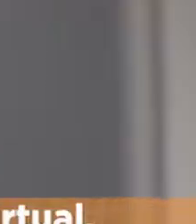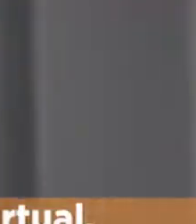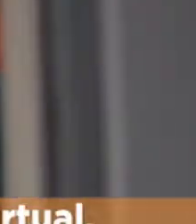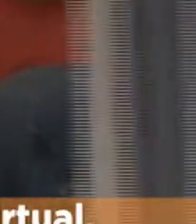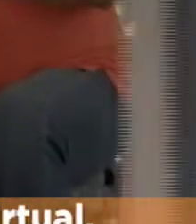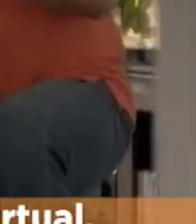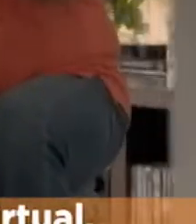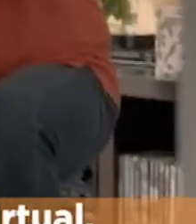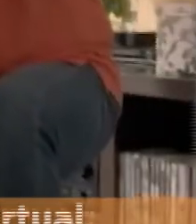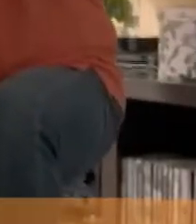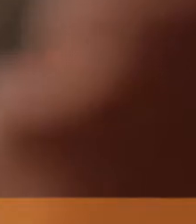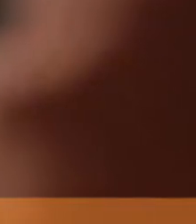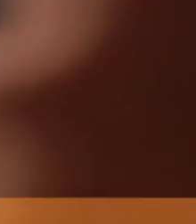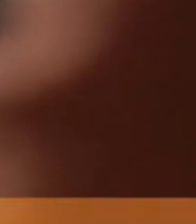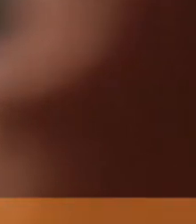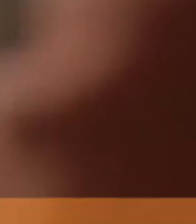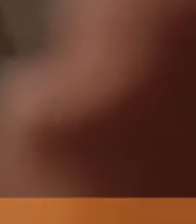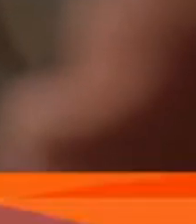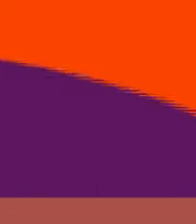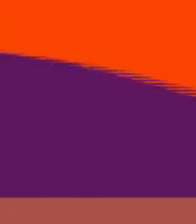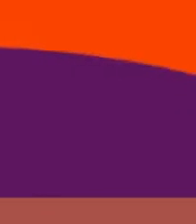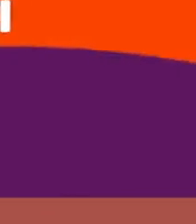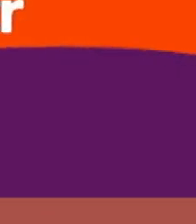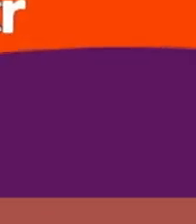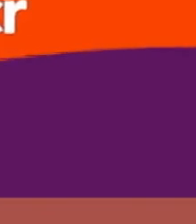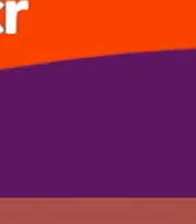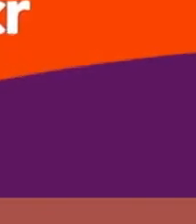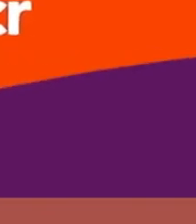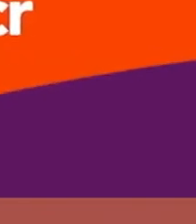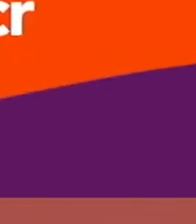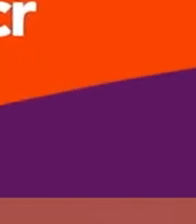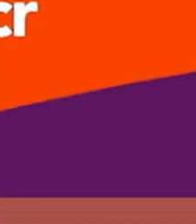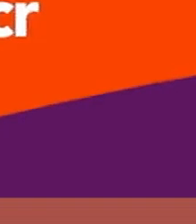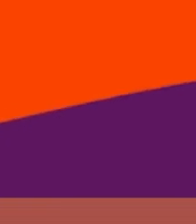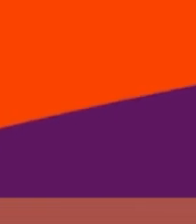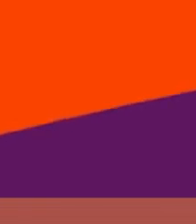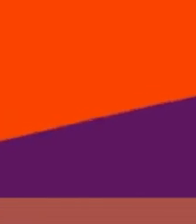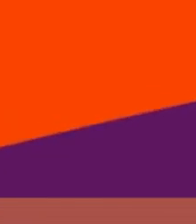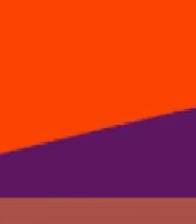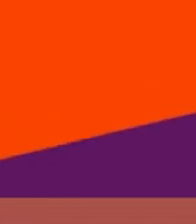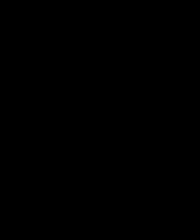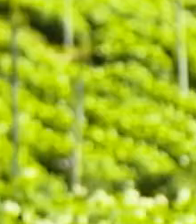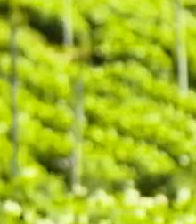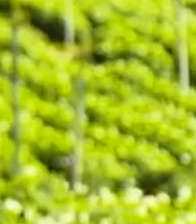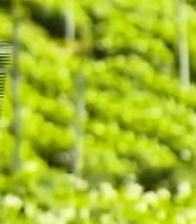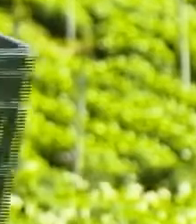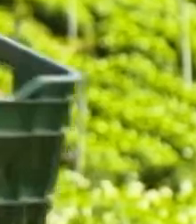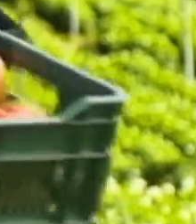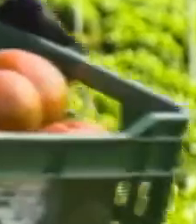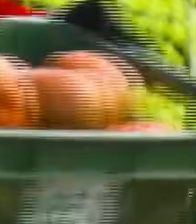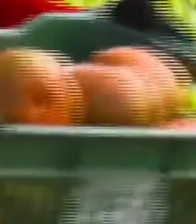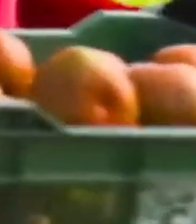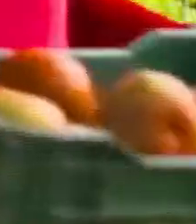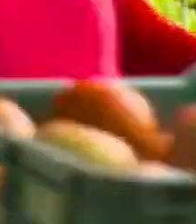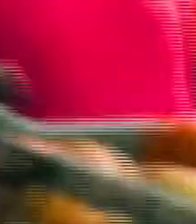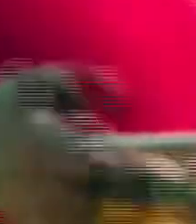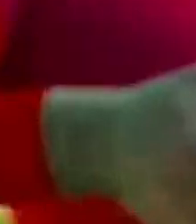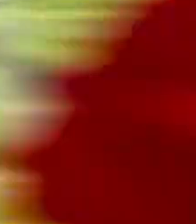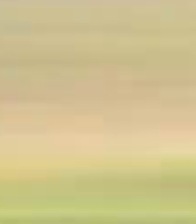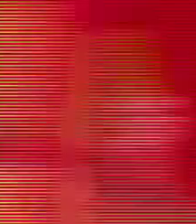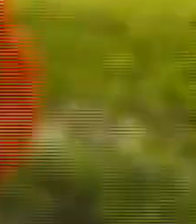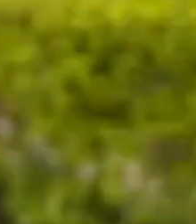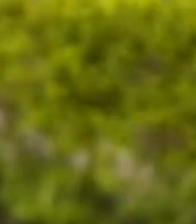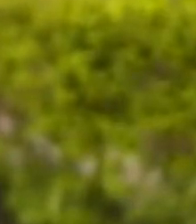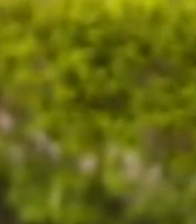o ampliaciones Para la educación virtual O la compra de mobiliario Solicítelo hoy mismo Banco Popular Respetar las medidas Contra la COVID